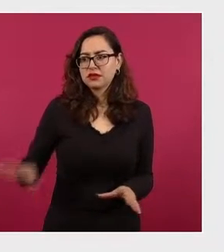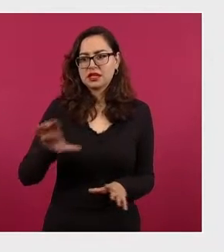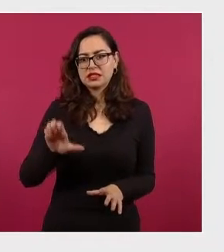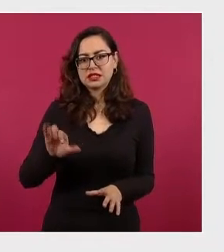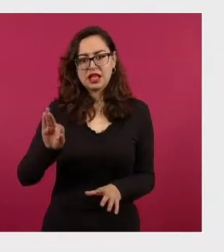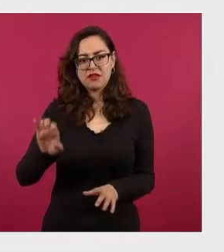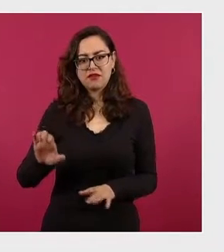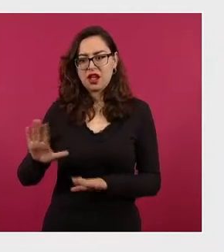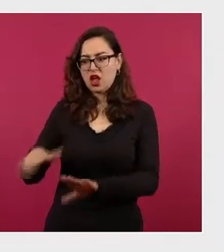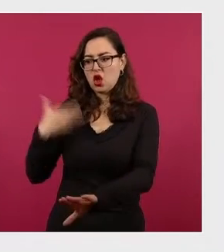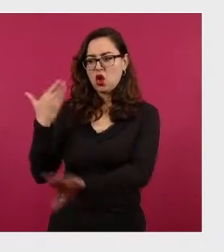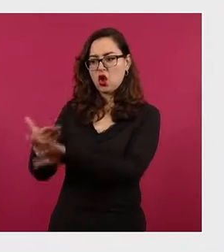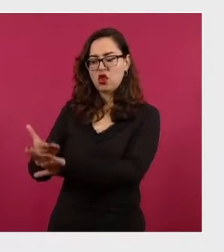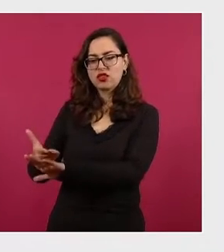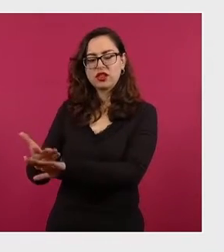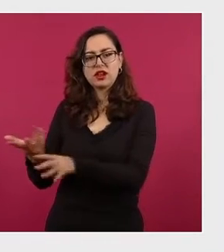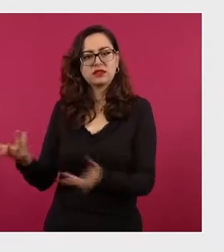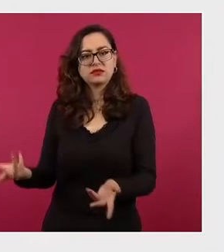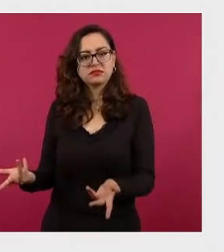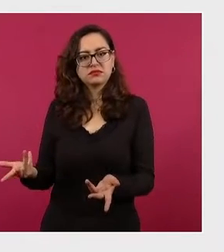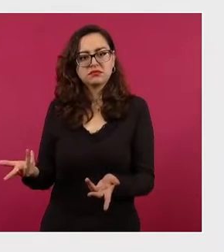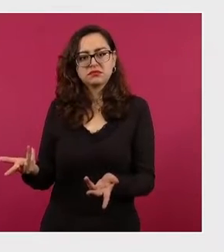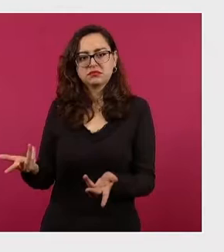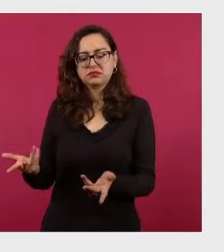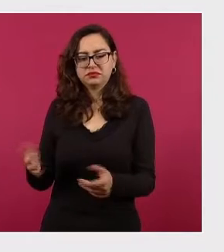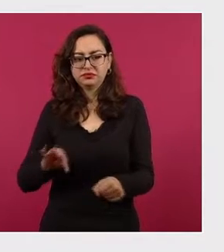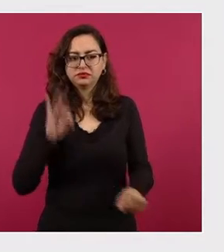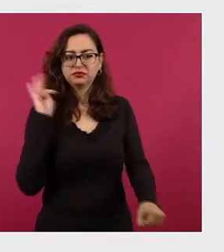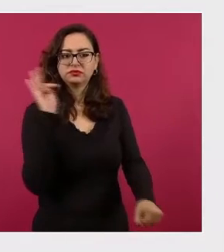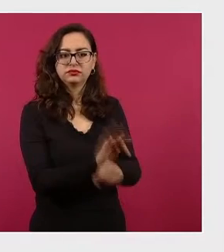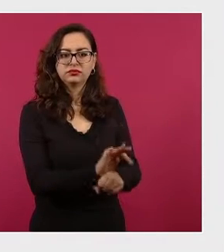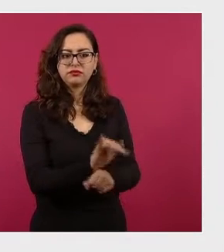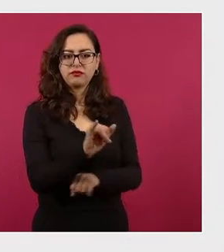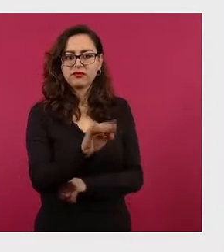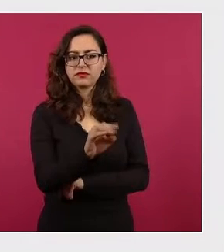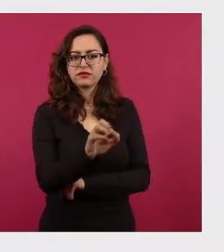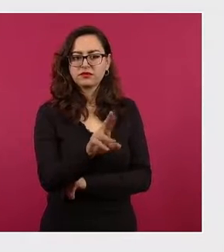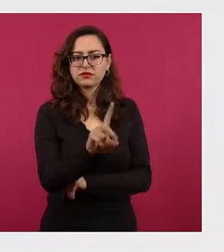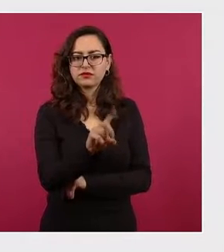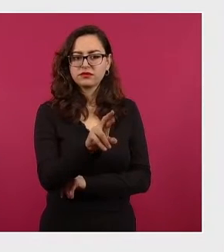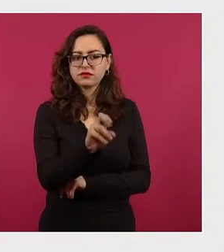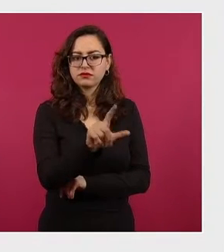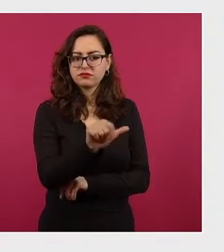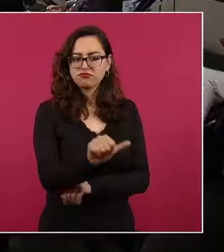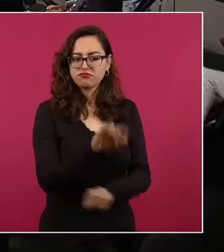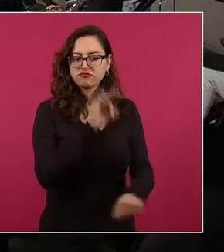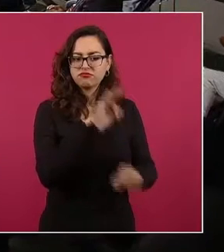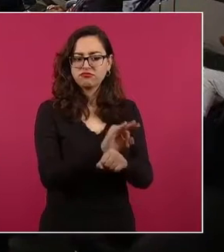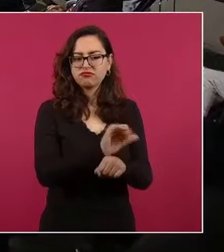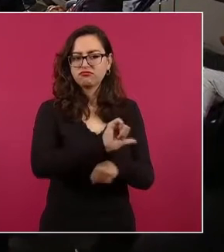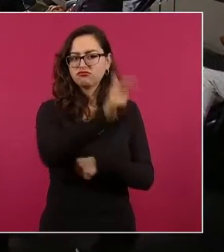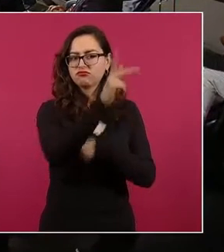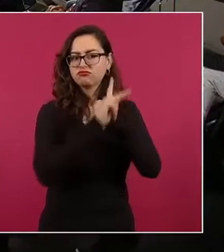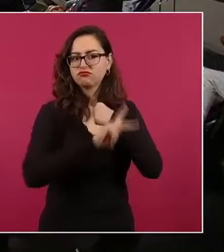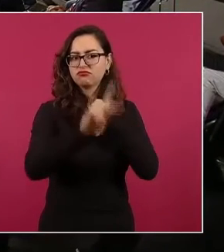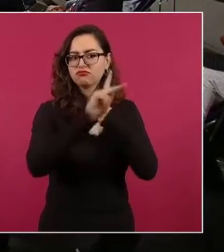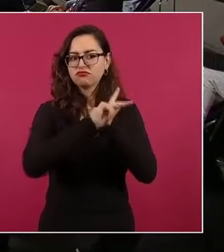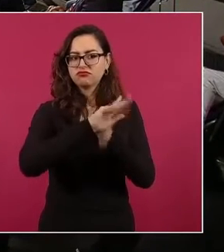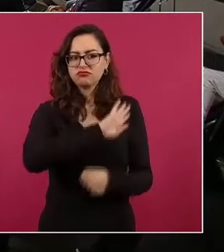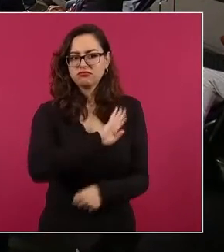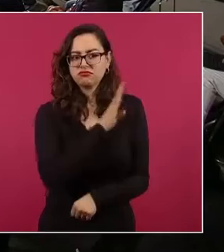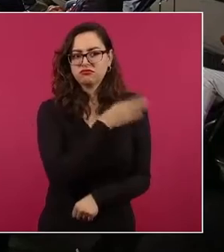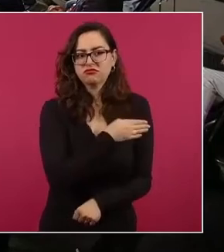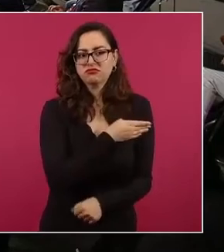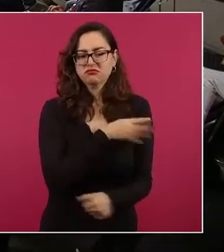Federal de Electricidad, una empresa pública y favoreciendo a Iberdrola, una empresa eléctrica